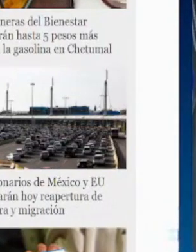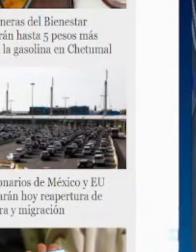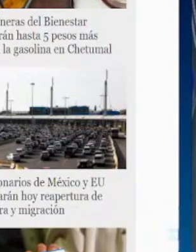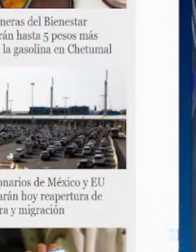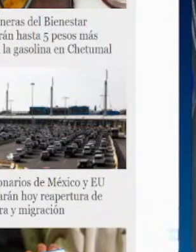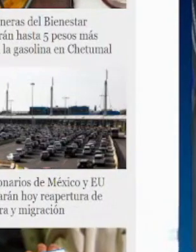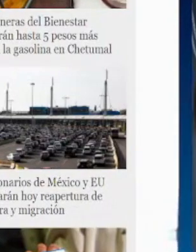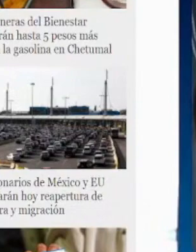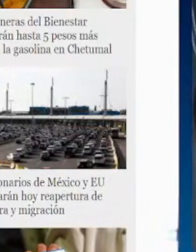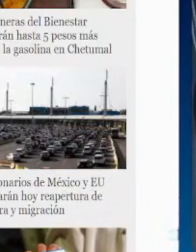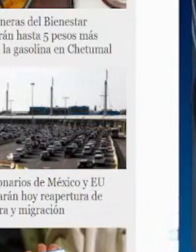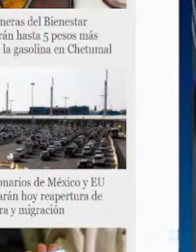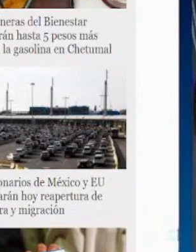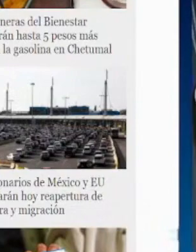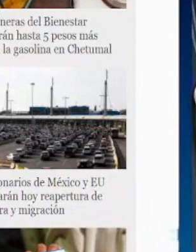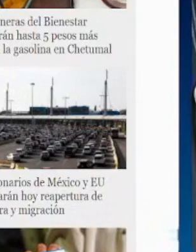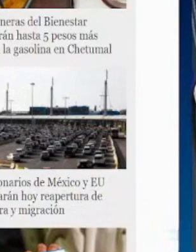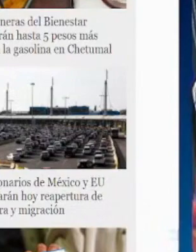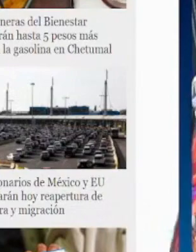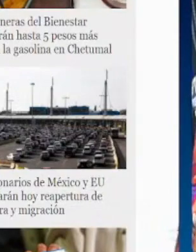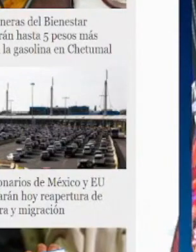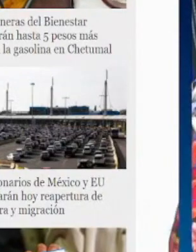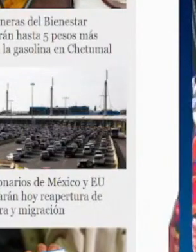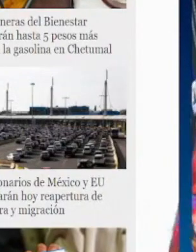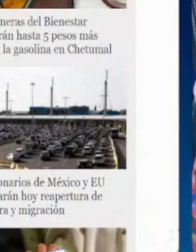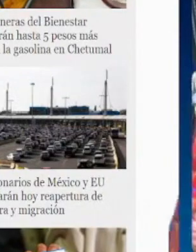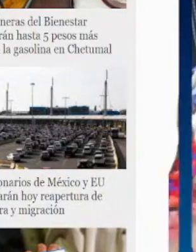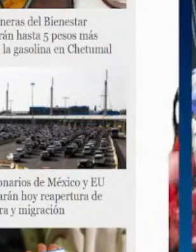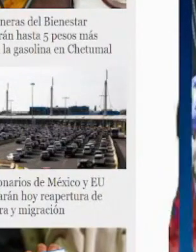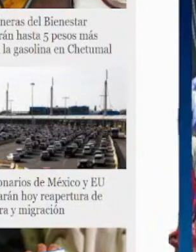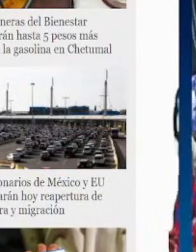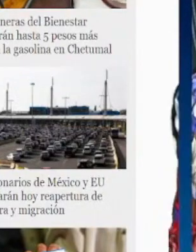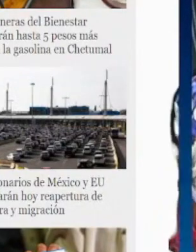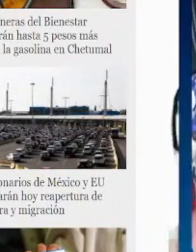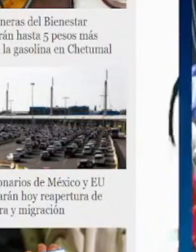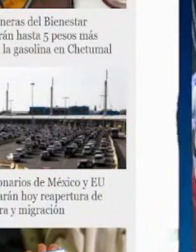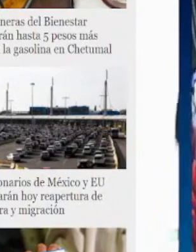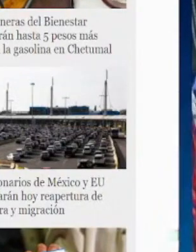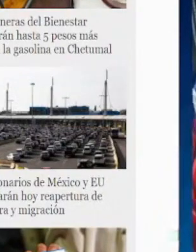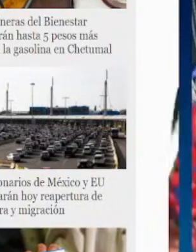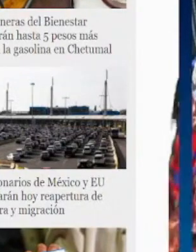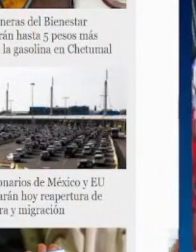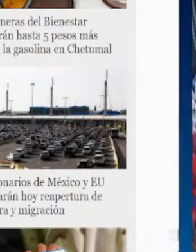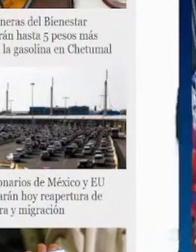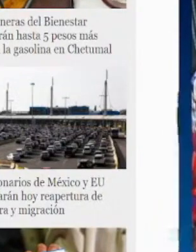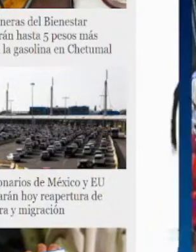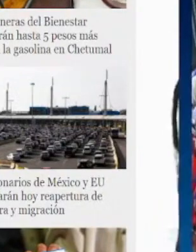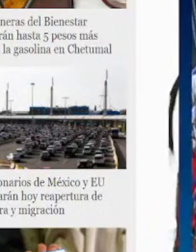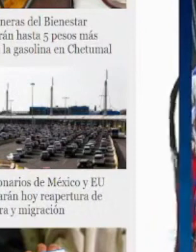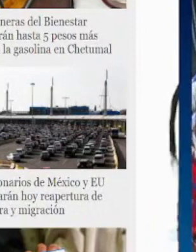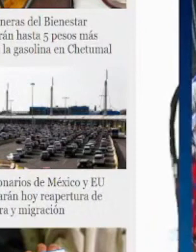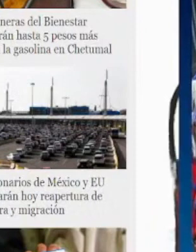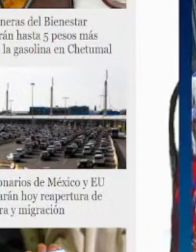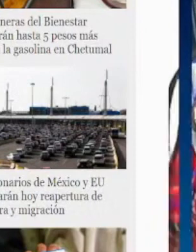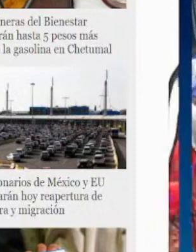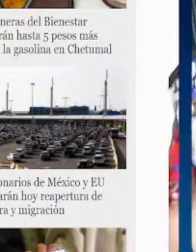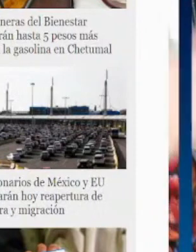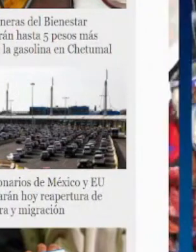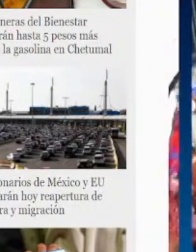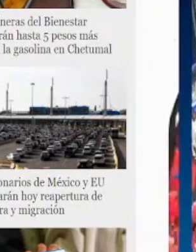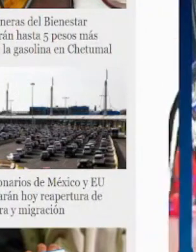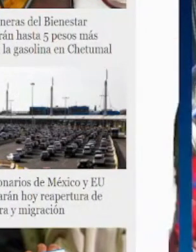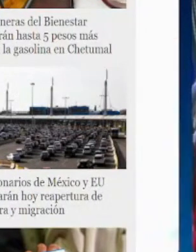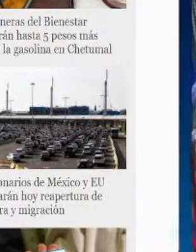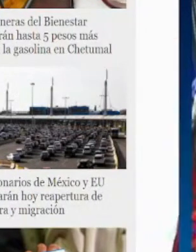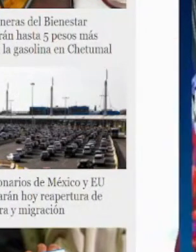mexicanos a los que no tengan para costear y se pensaba incrementar el número porque a veces pues la gente no tiene lana se